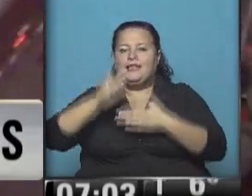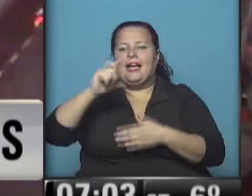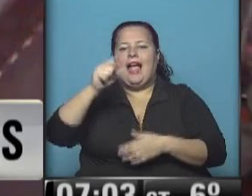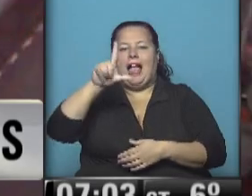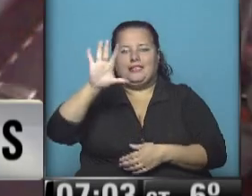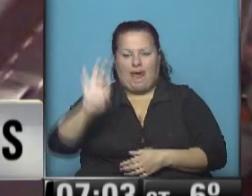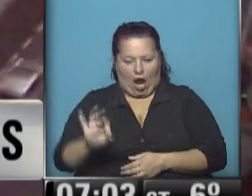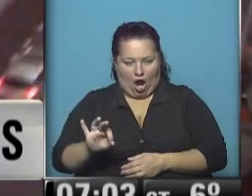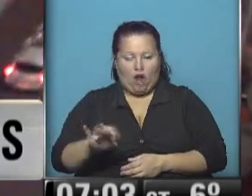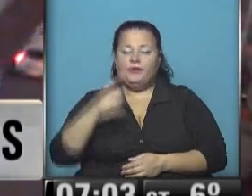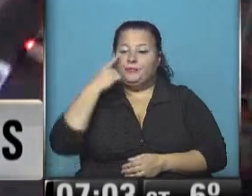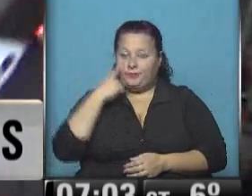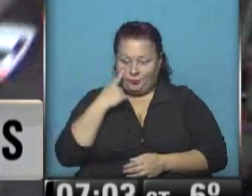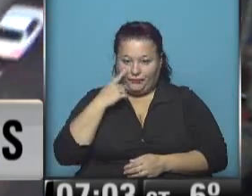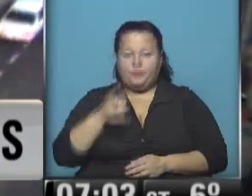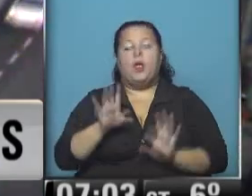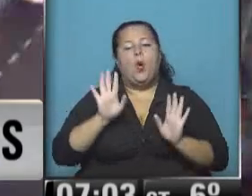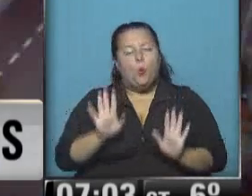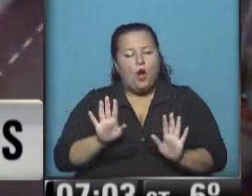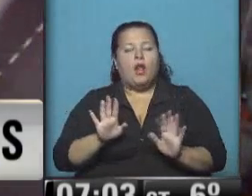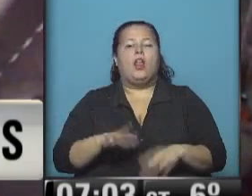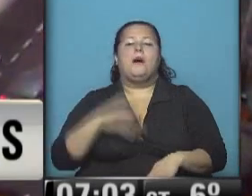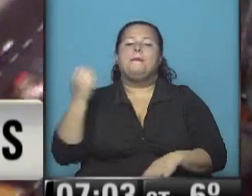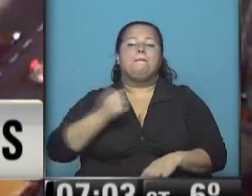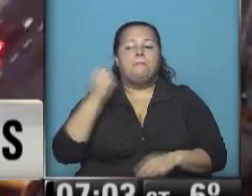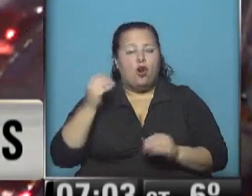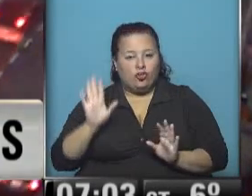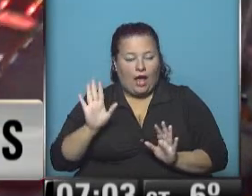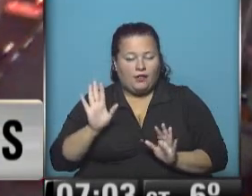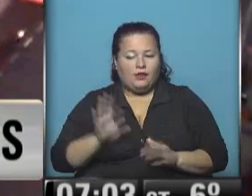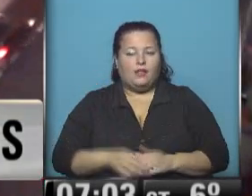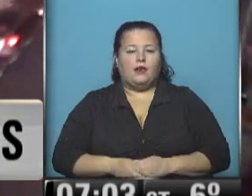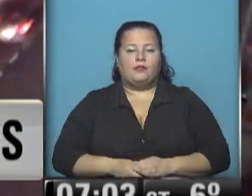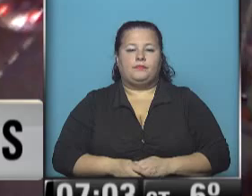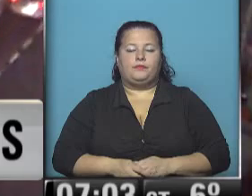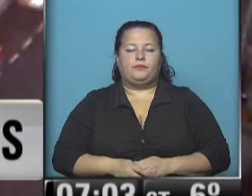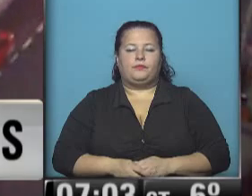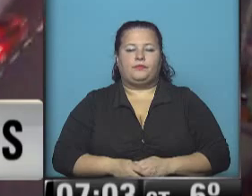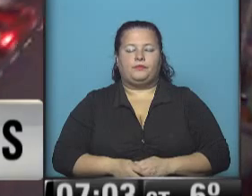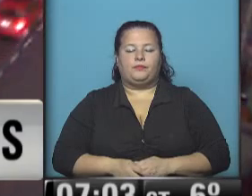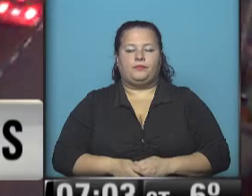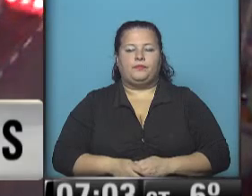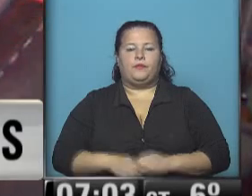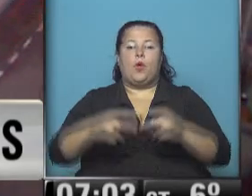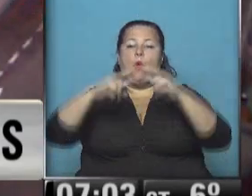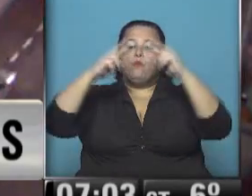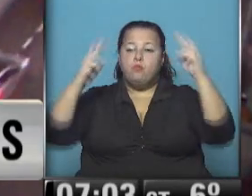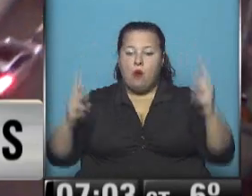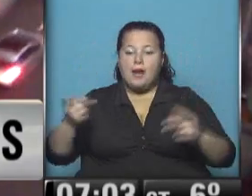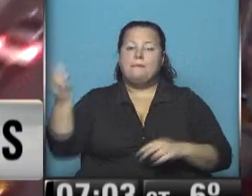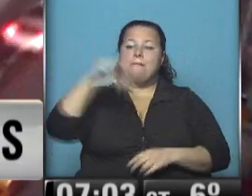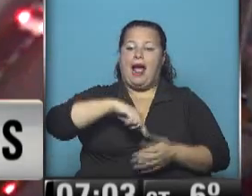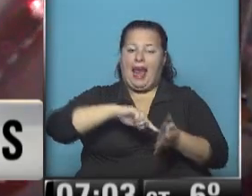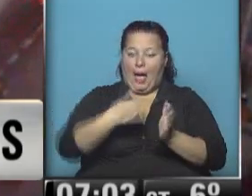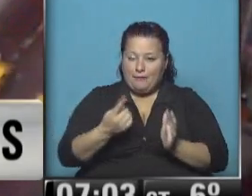Callao. Atención con esto. Pero bueno, lo más importante es que los puentes de ingreso a capital